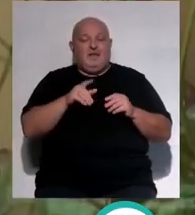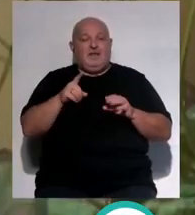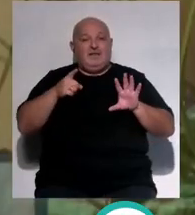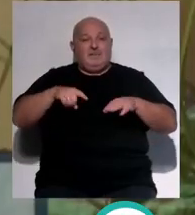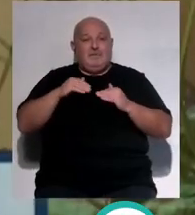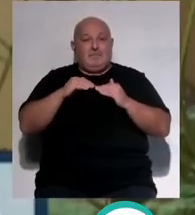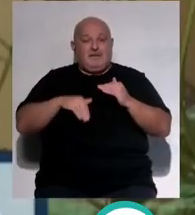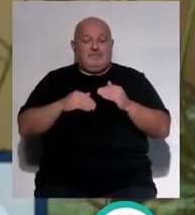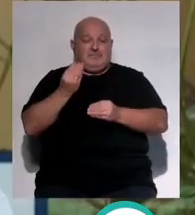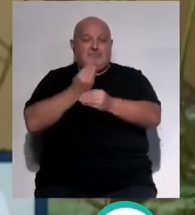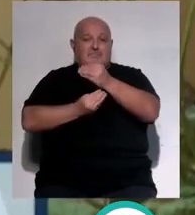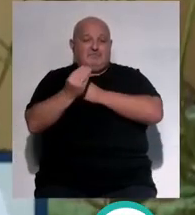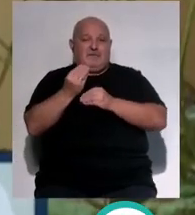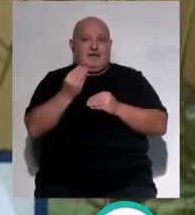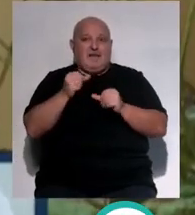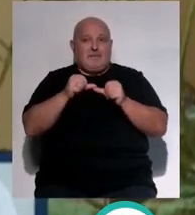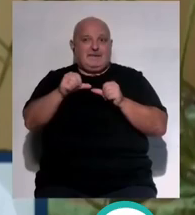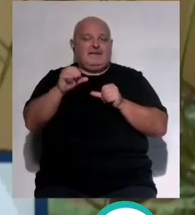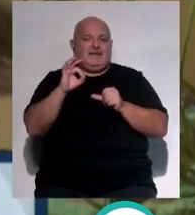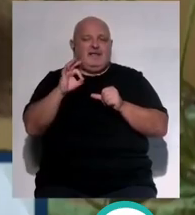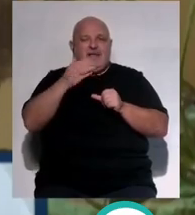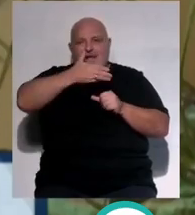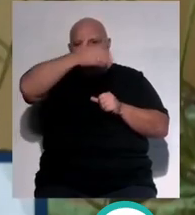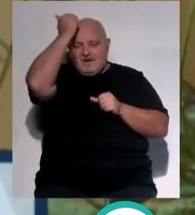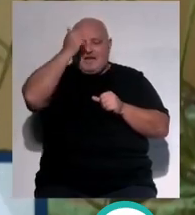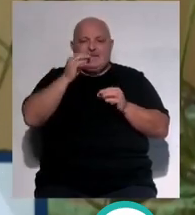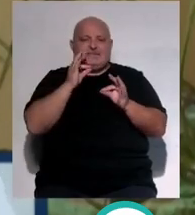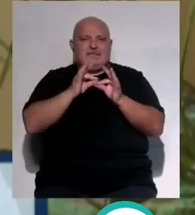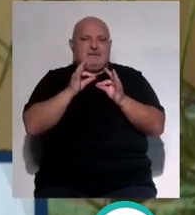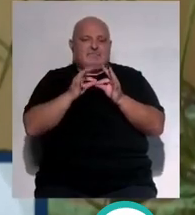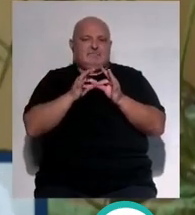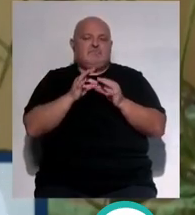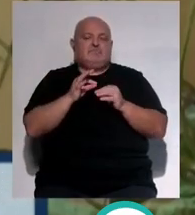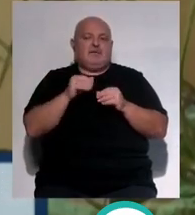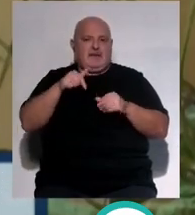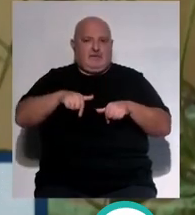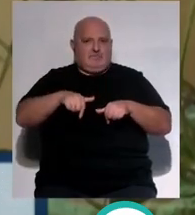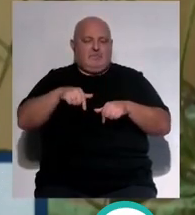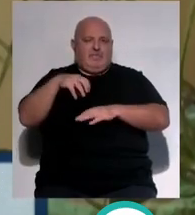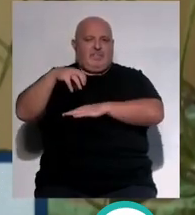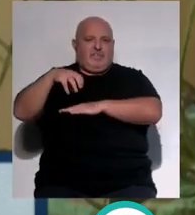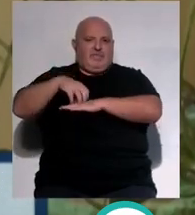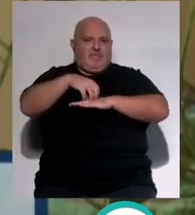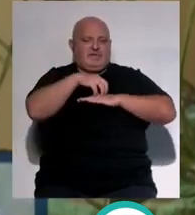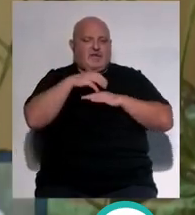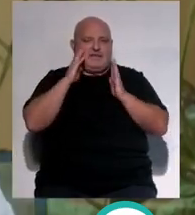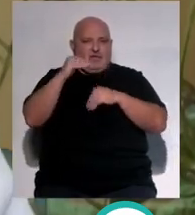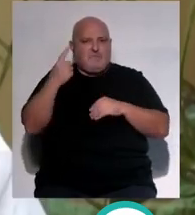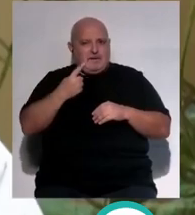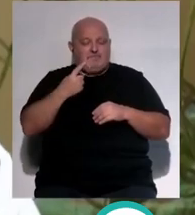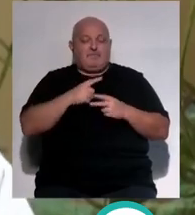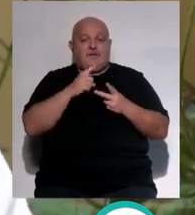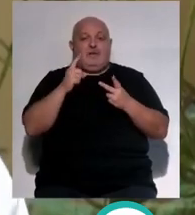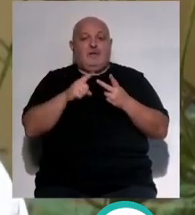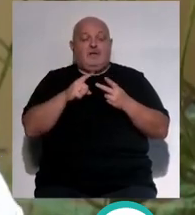de seis meses, los que nacieron a partir de abril hasta septiembre, pues los vacunaremos aquí en los centros de atención primaria y